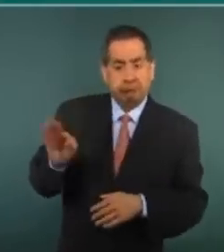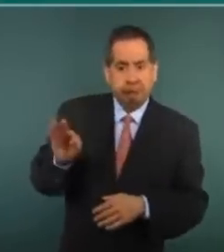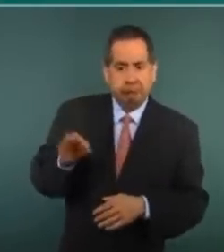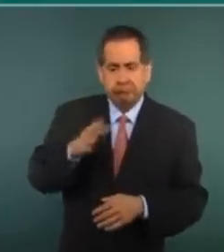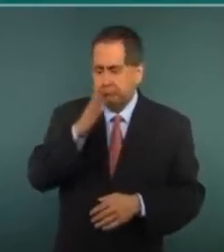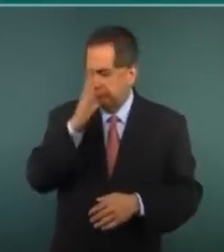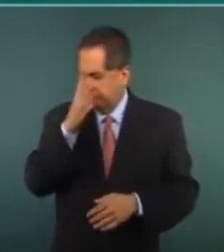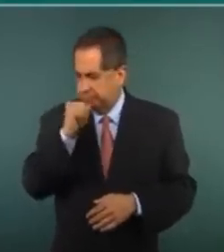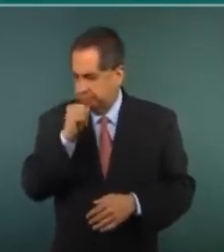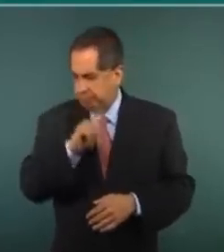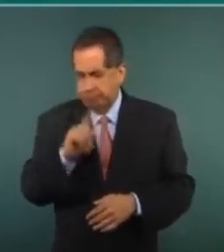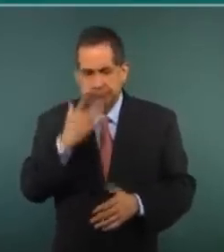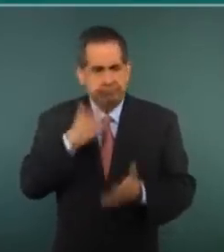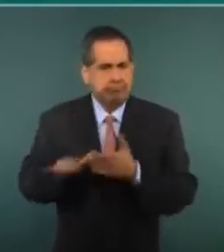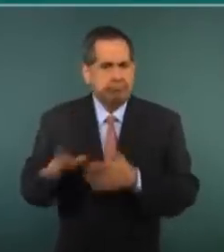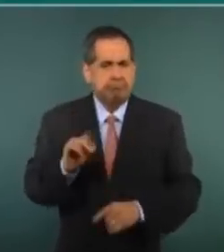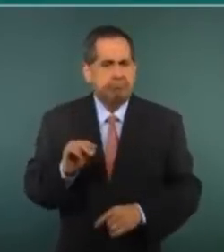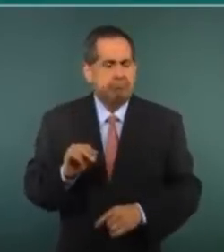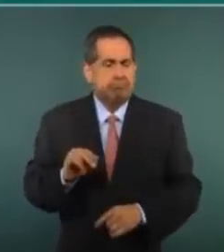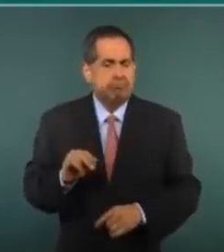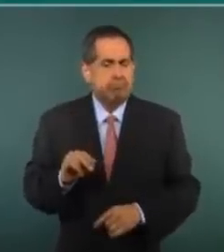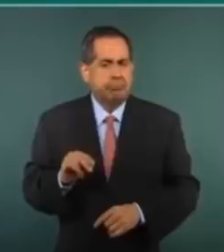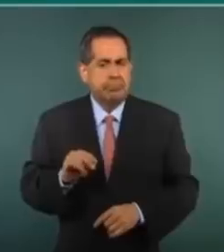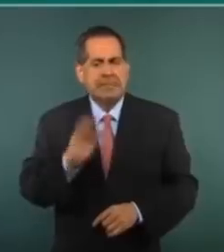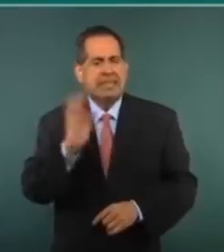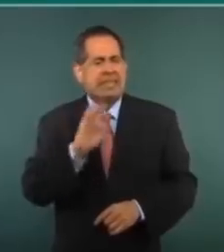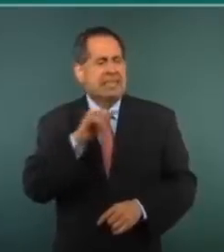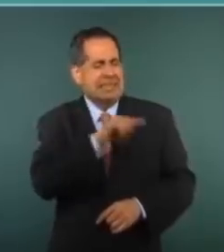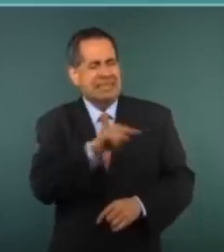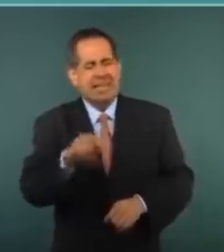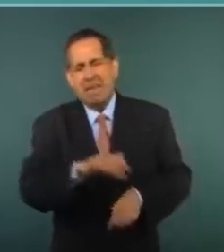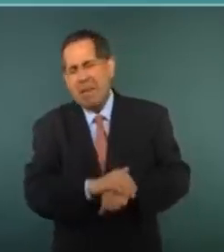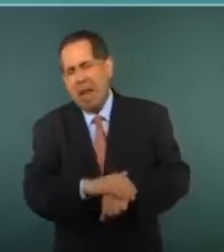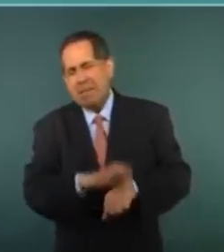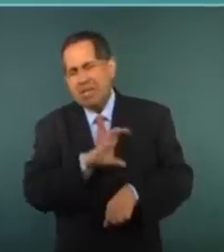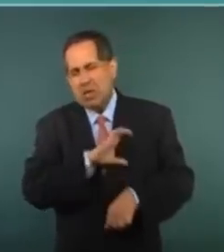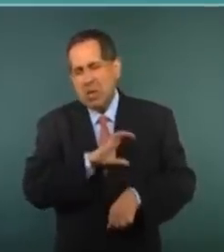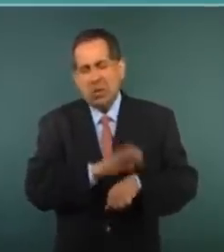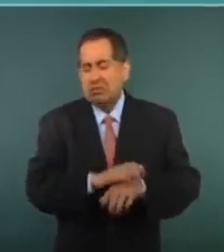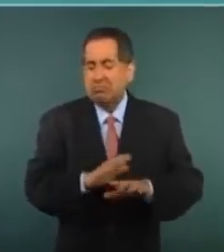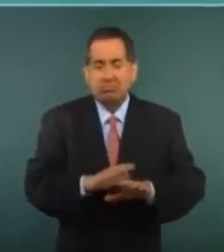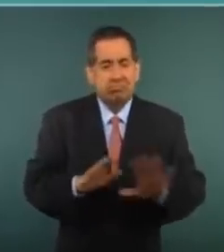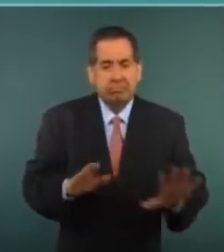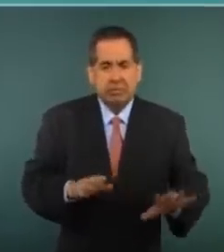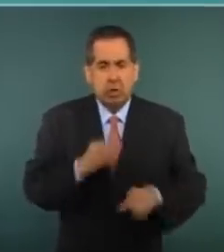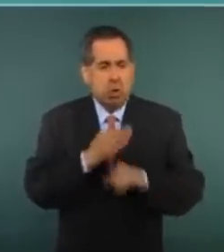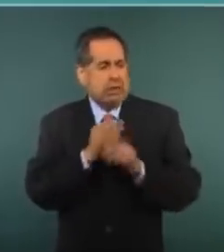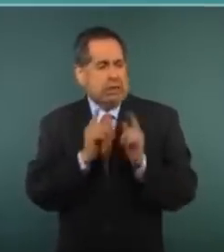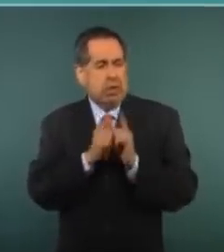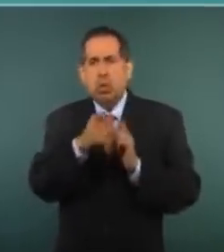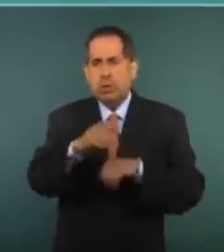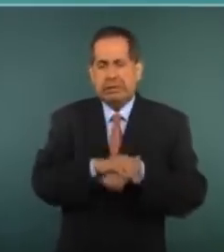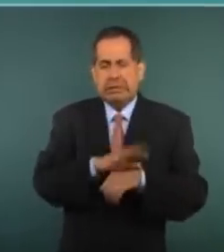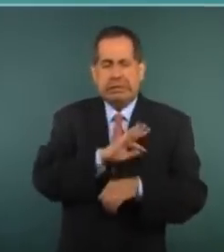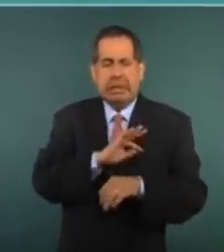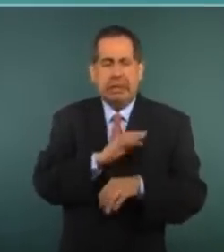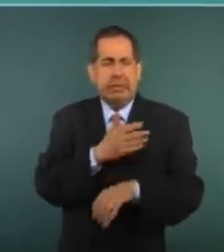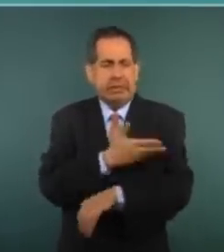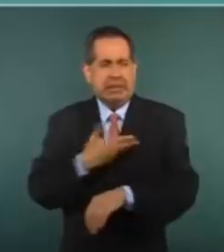Y podrán ser mi amigo y hoy estás muy cerca del presidente